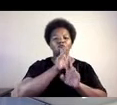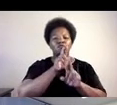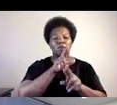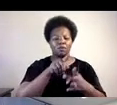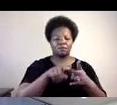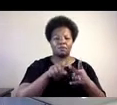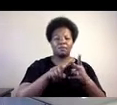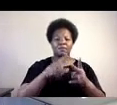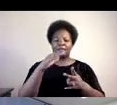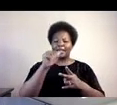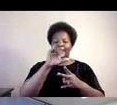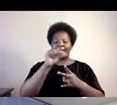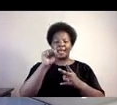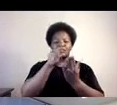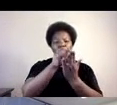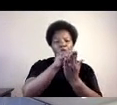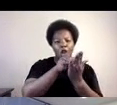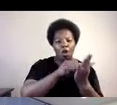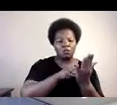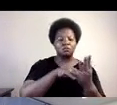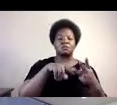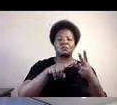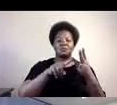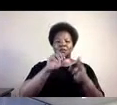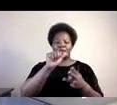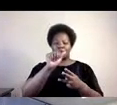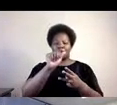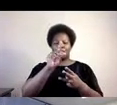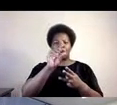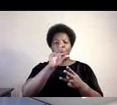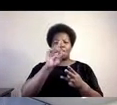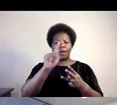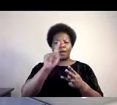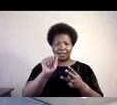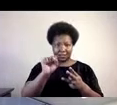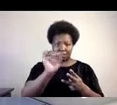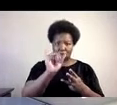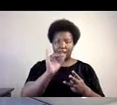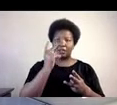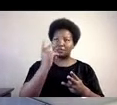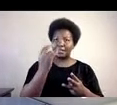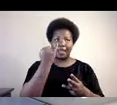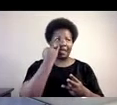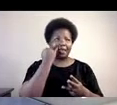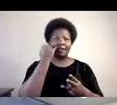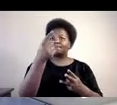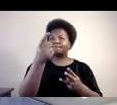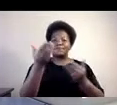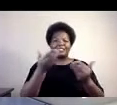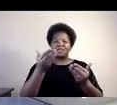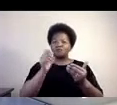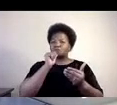reuniones, las auditorías. Y también son responsables de que cada reunión, todo esté